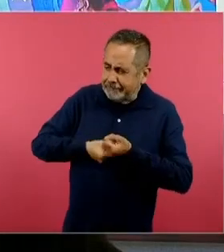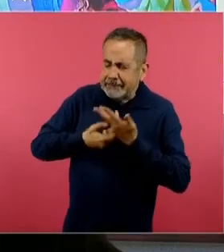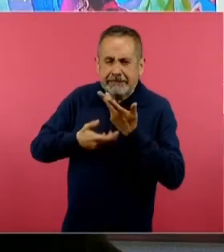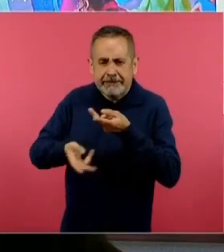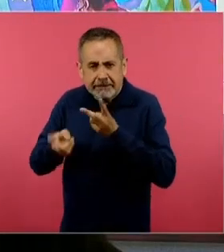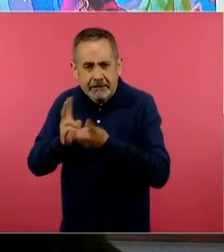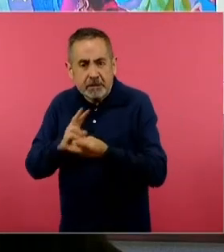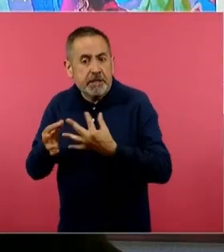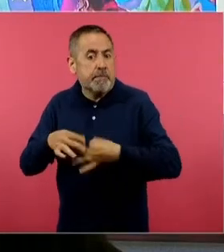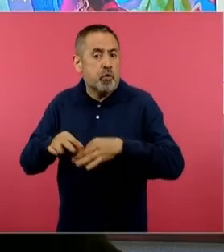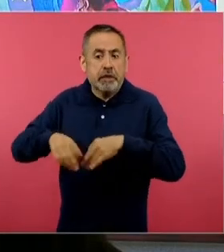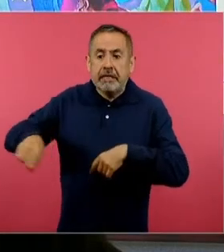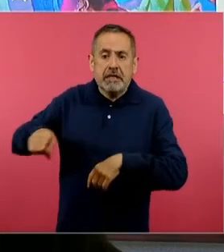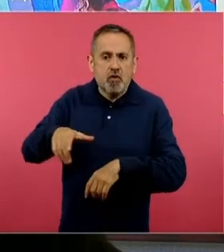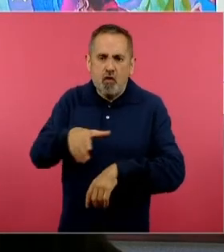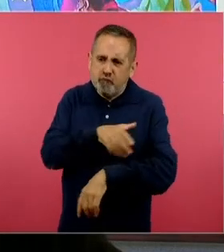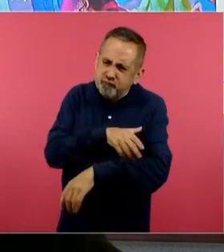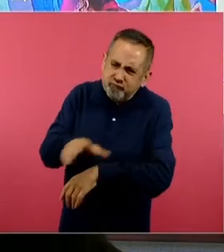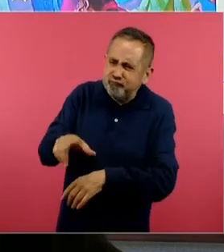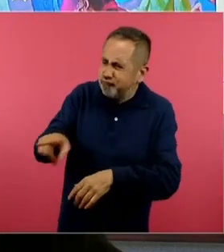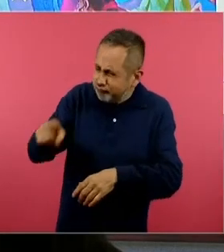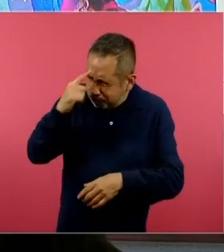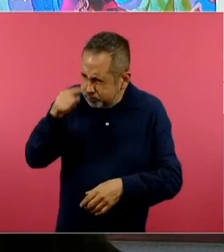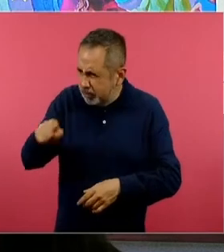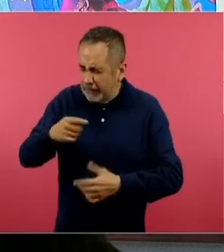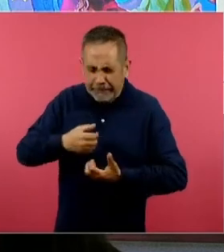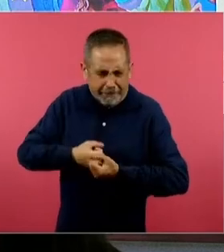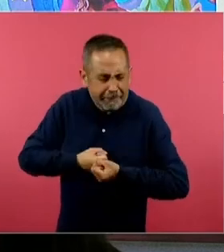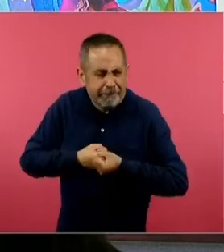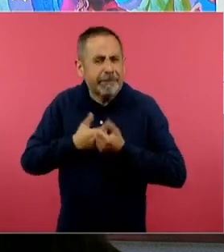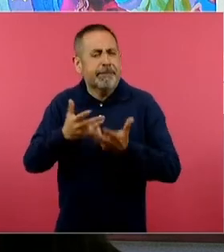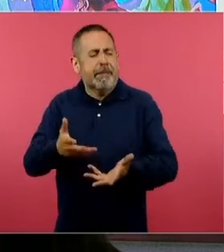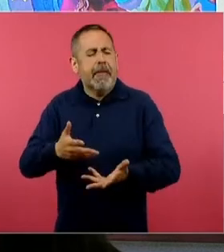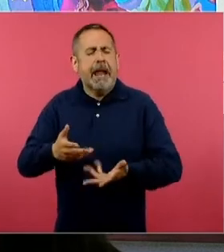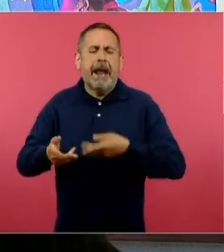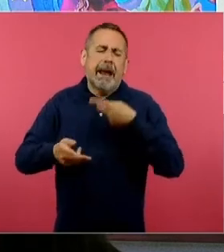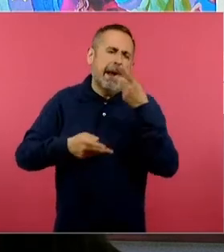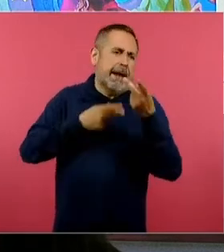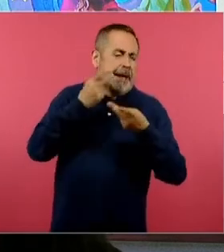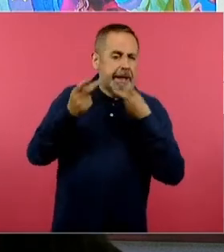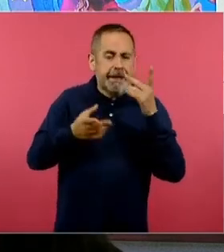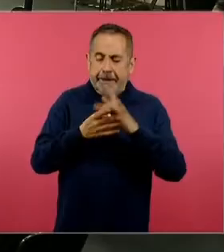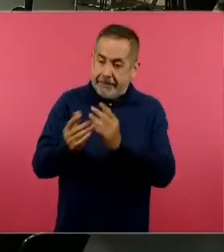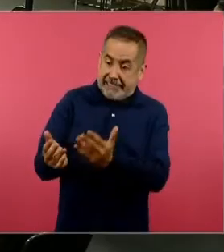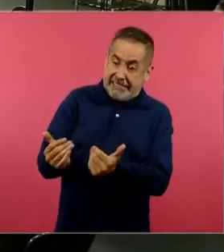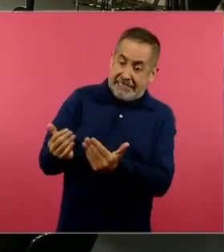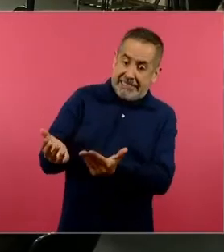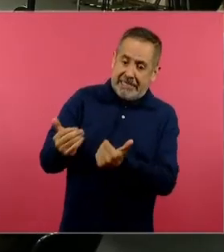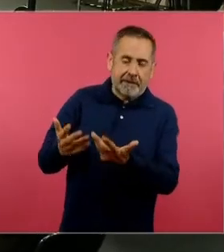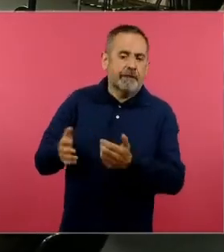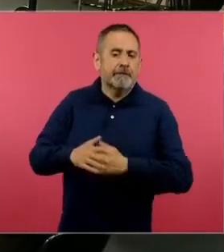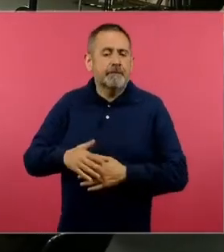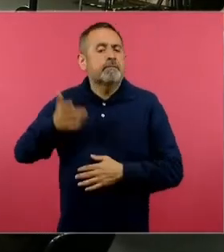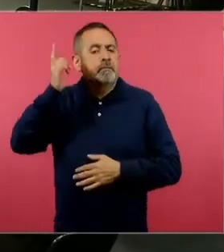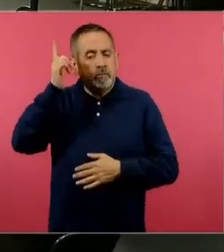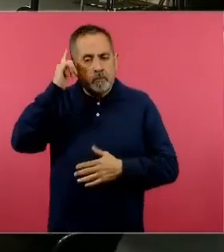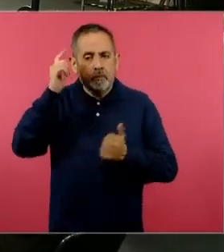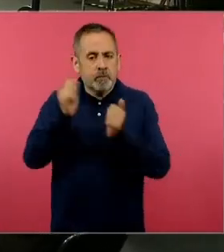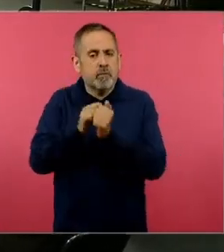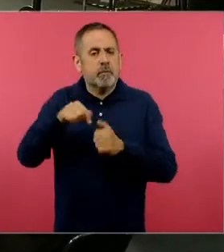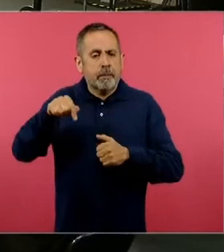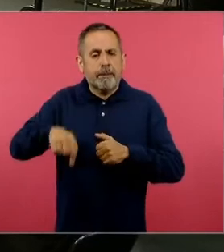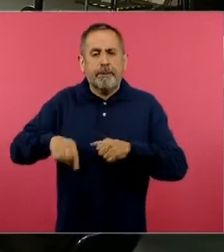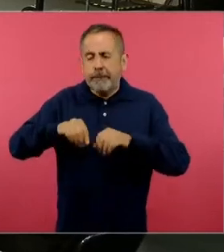es empoderar también a los pequeños para que expresen, que me gustaría que, ojalá a través del canal de